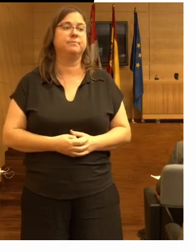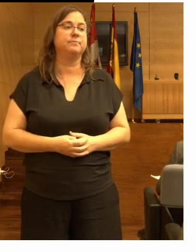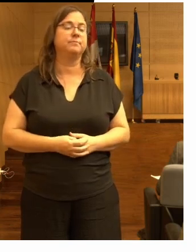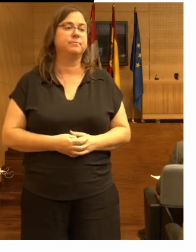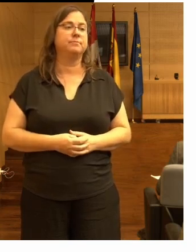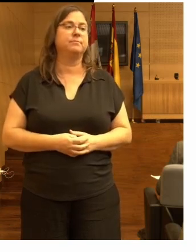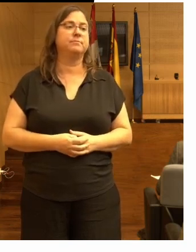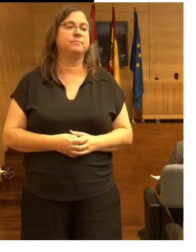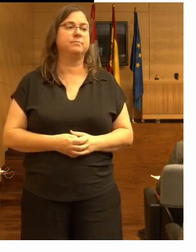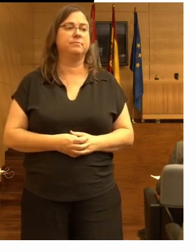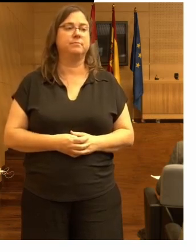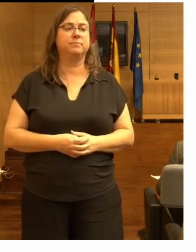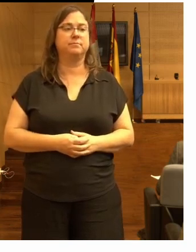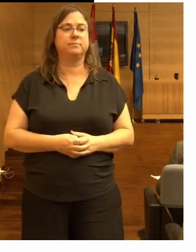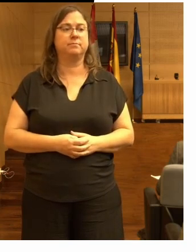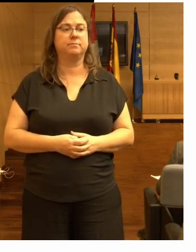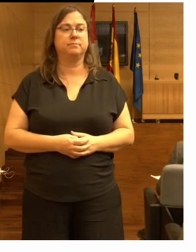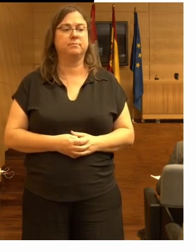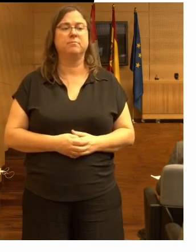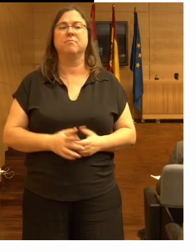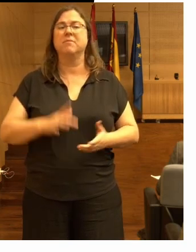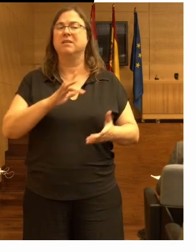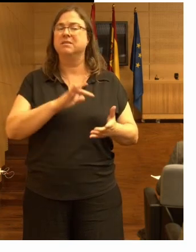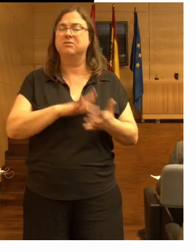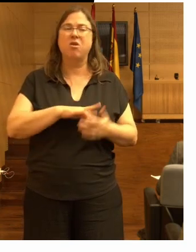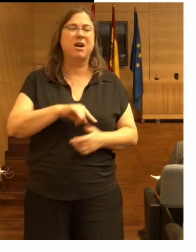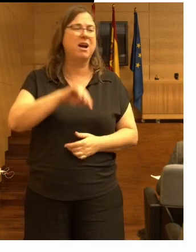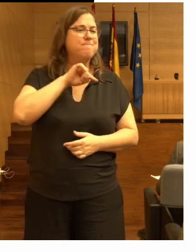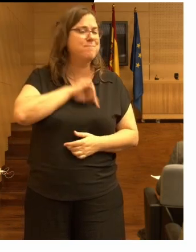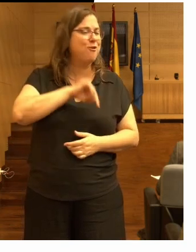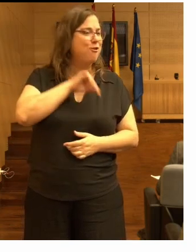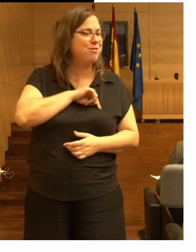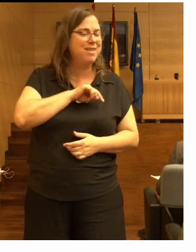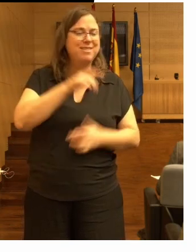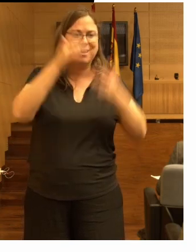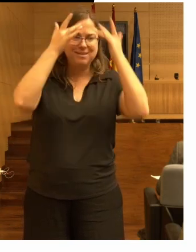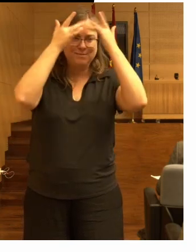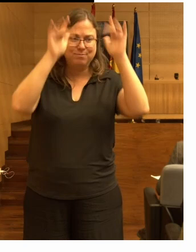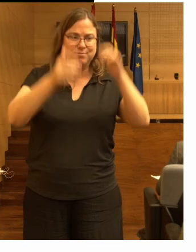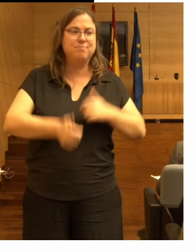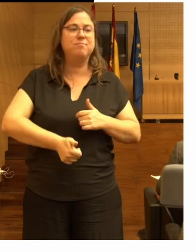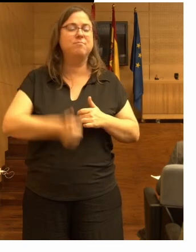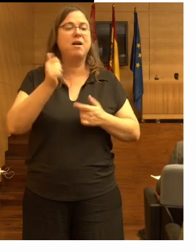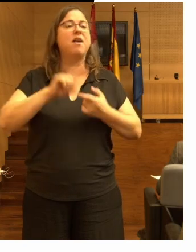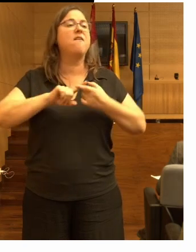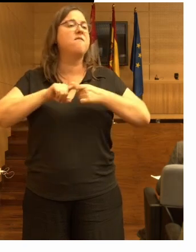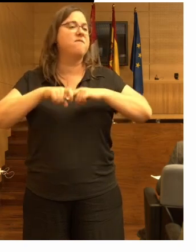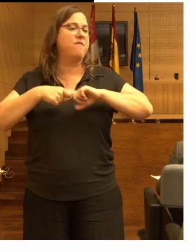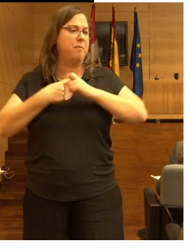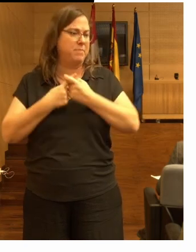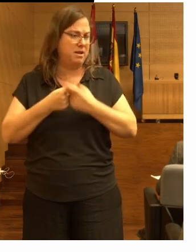hubo mucho más concienciación de esto por parte de las familias